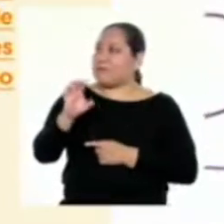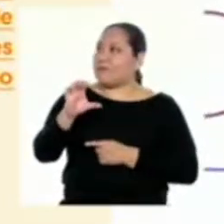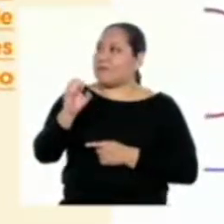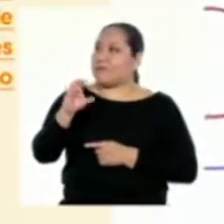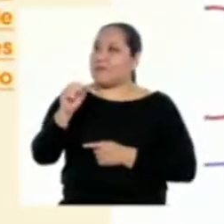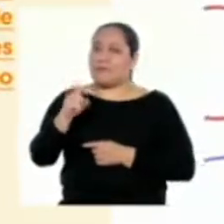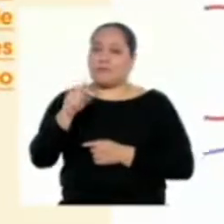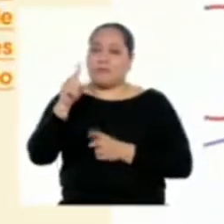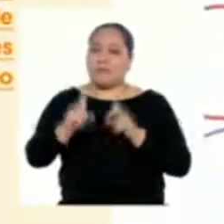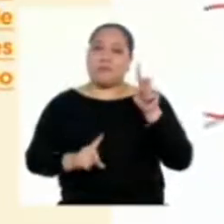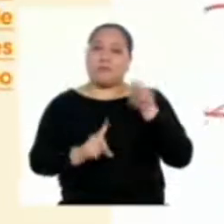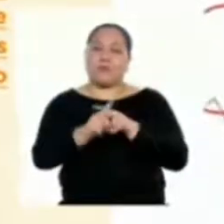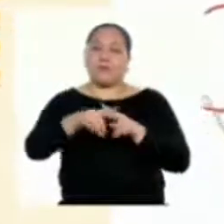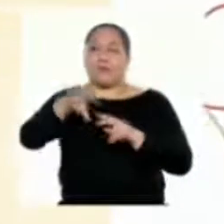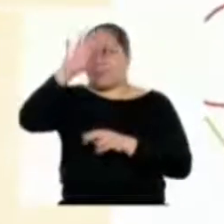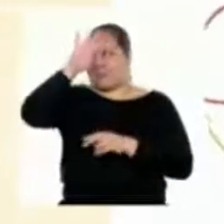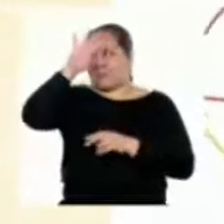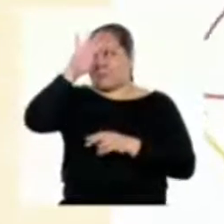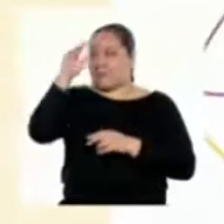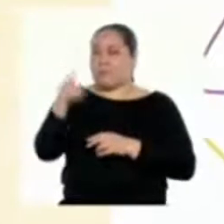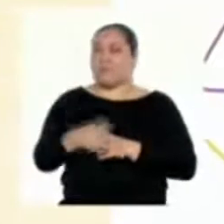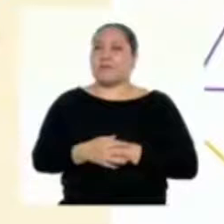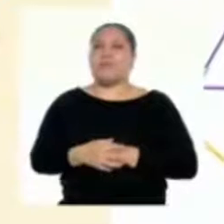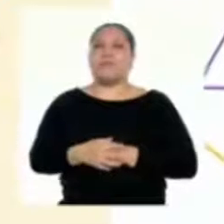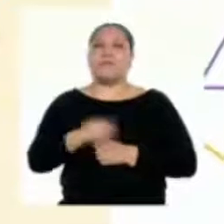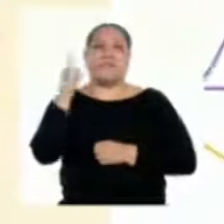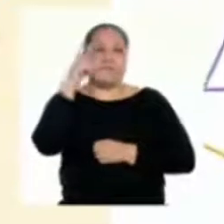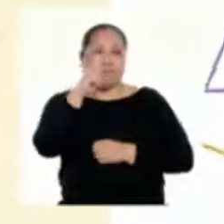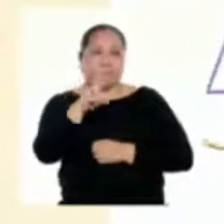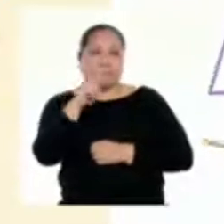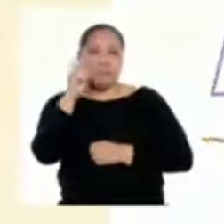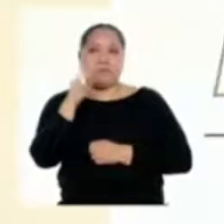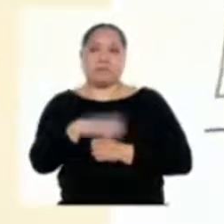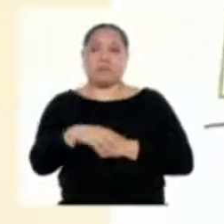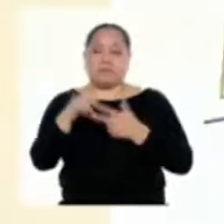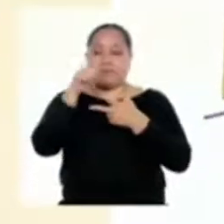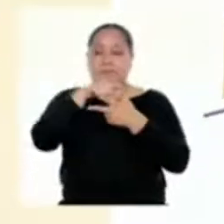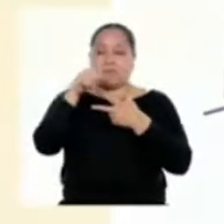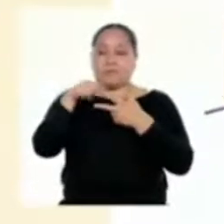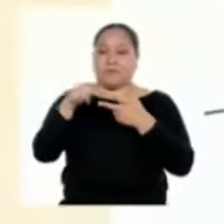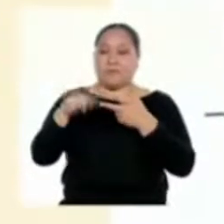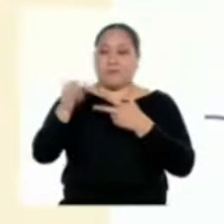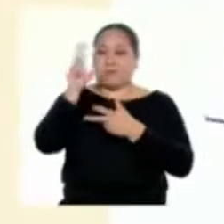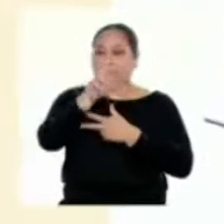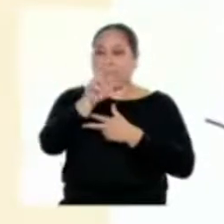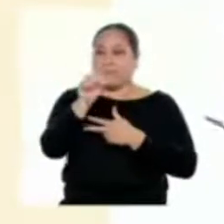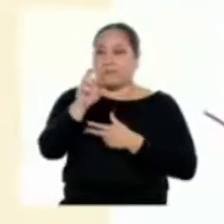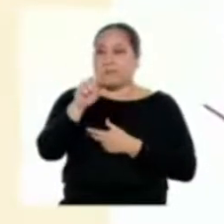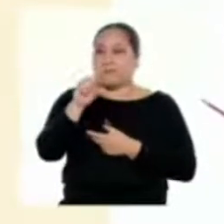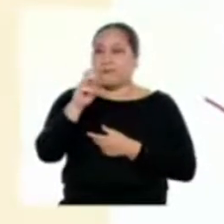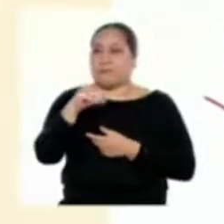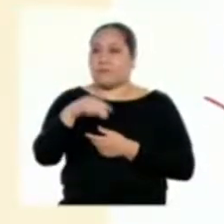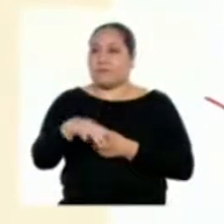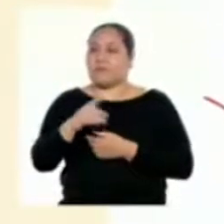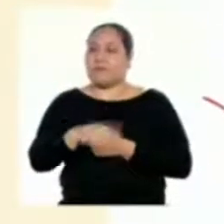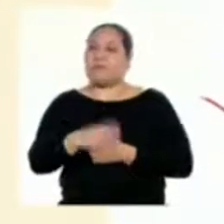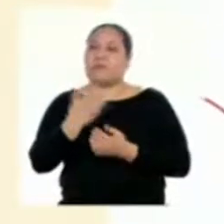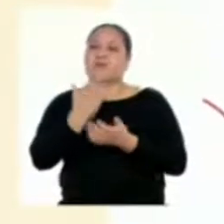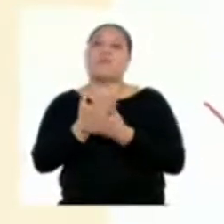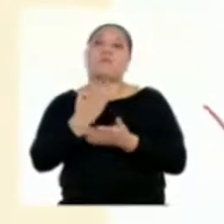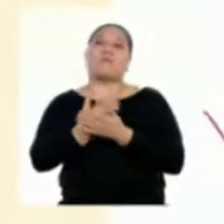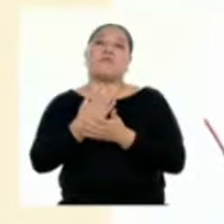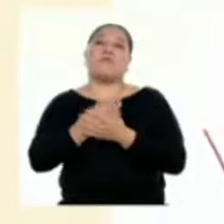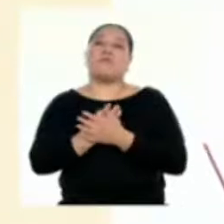infecciosas Como ves Miluska estos tres argumentos han sustentado la tesis del autor en torno a la